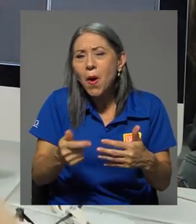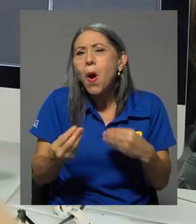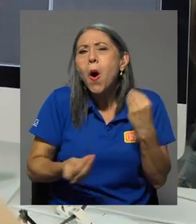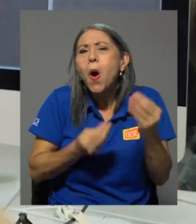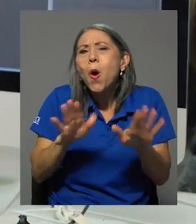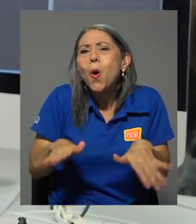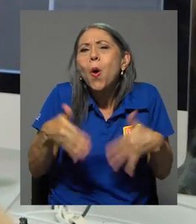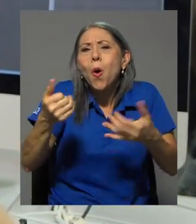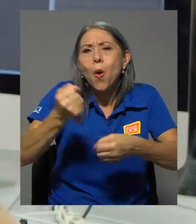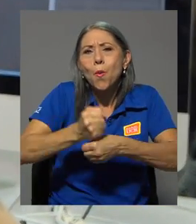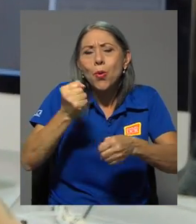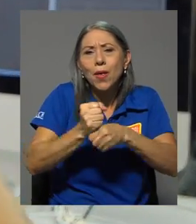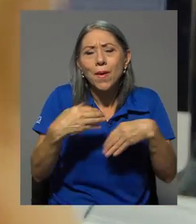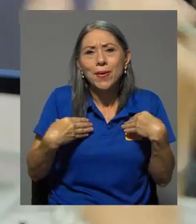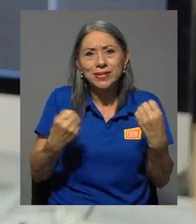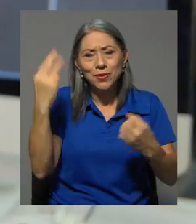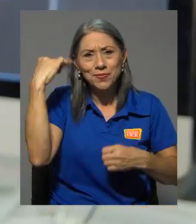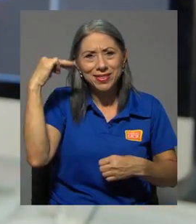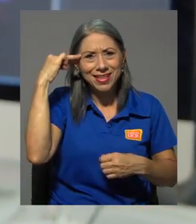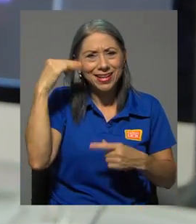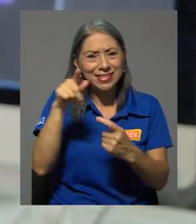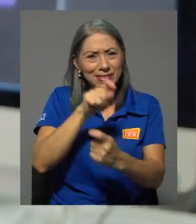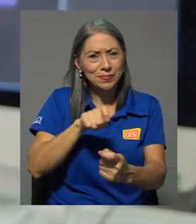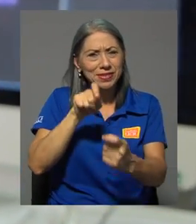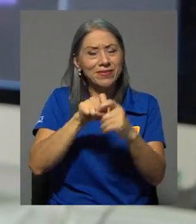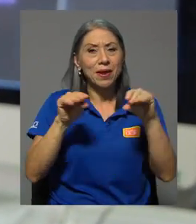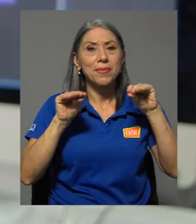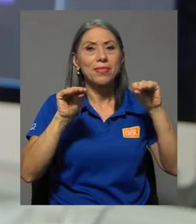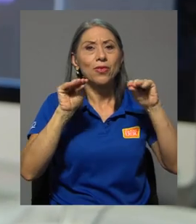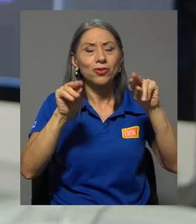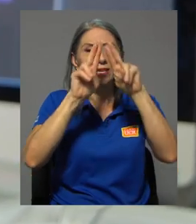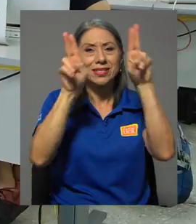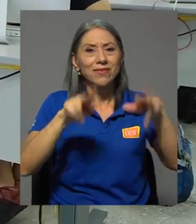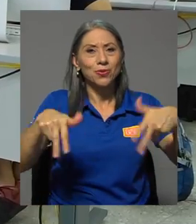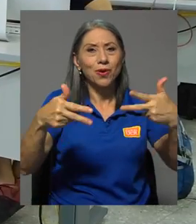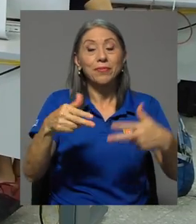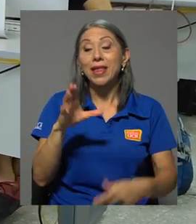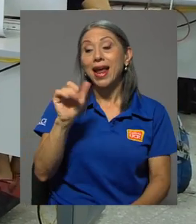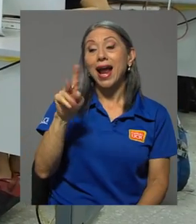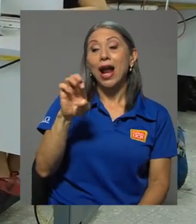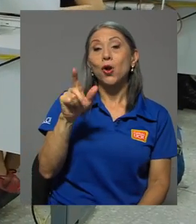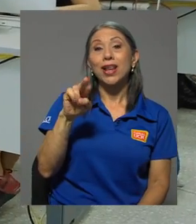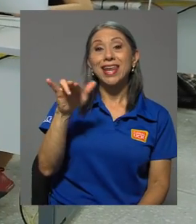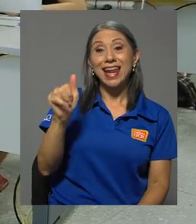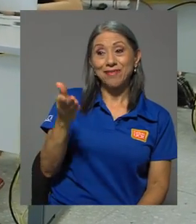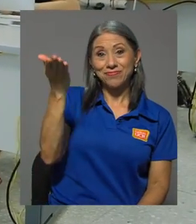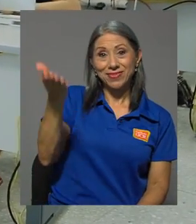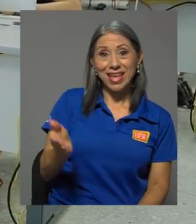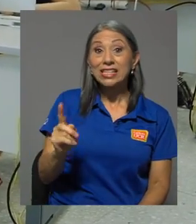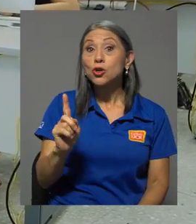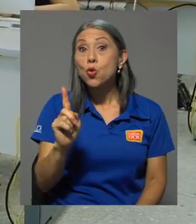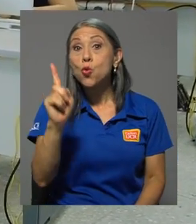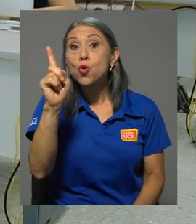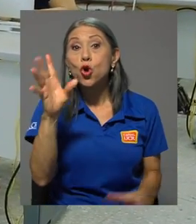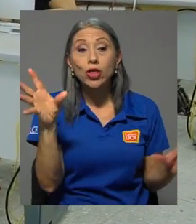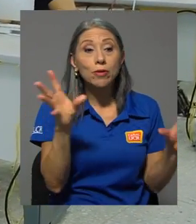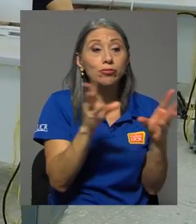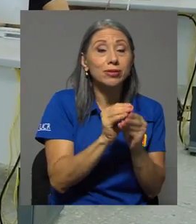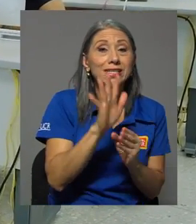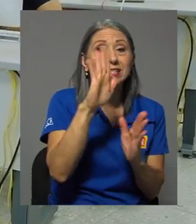trabajar el tema de salud mental específicamente en la docencia virtual. Carolina es una de las y los 5